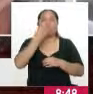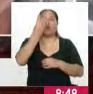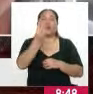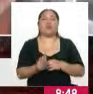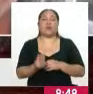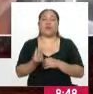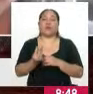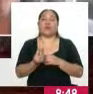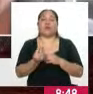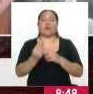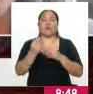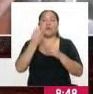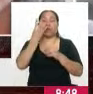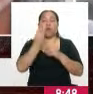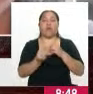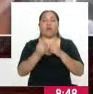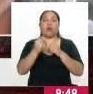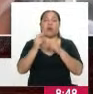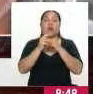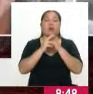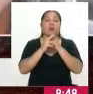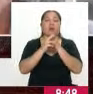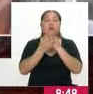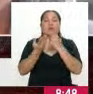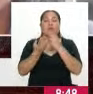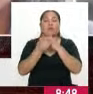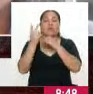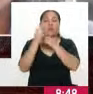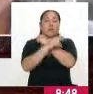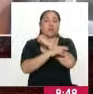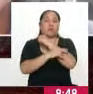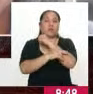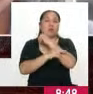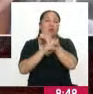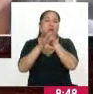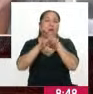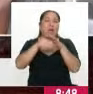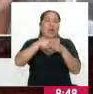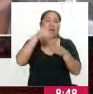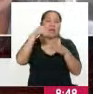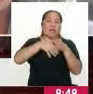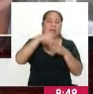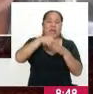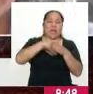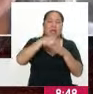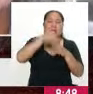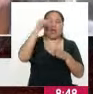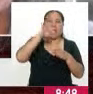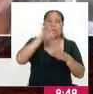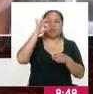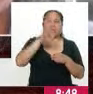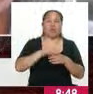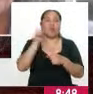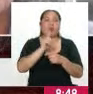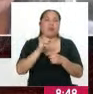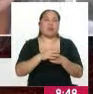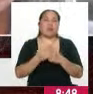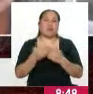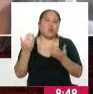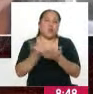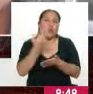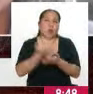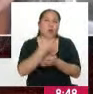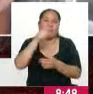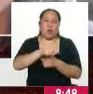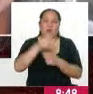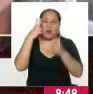votación del electorado. Pero eso ha ocurrido ya en años pasados en nuestro país, no es una tendencia nueva la que hemos visto